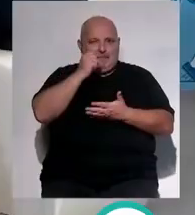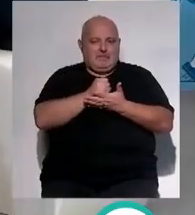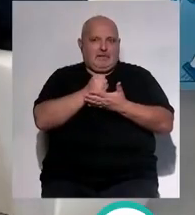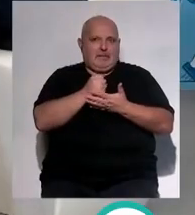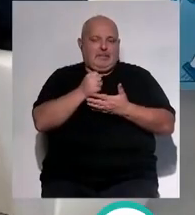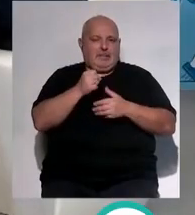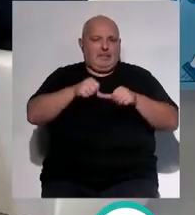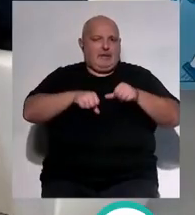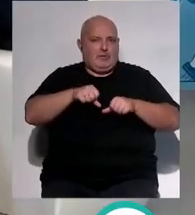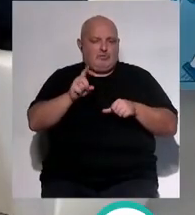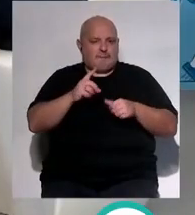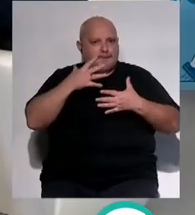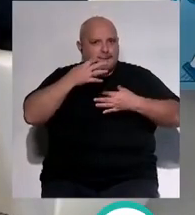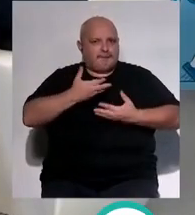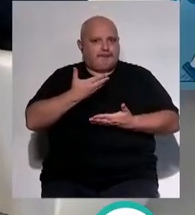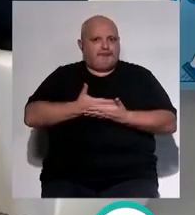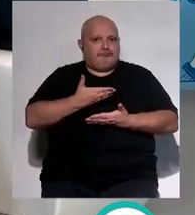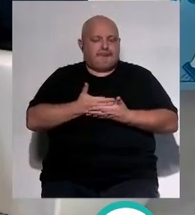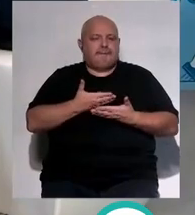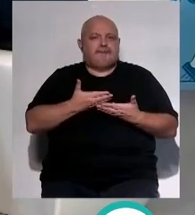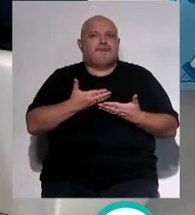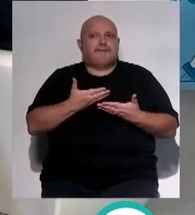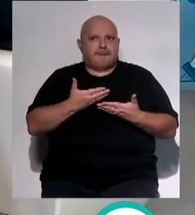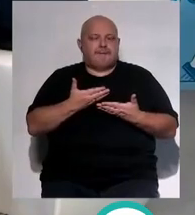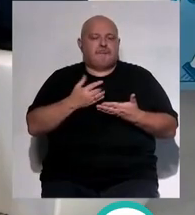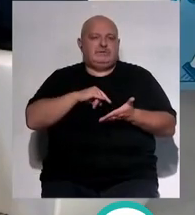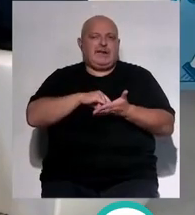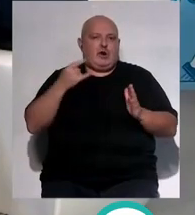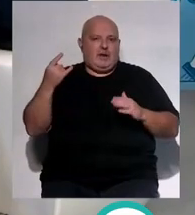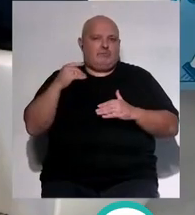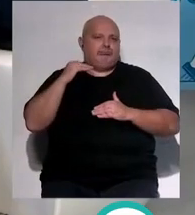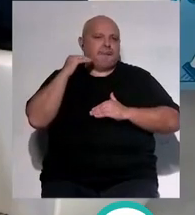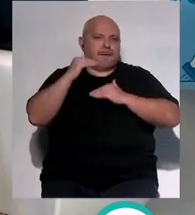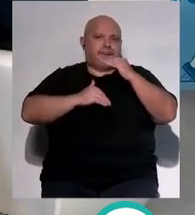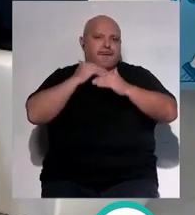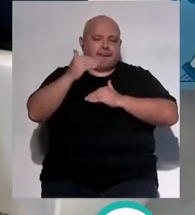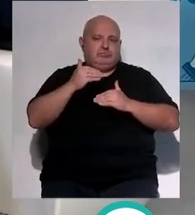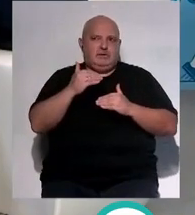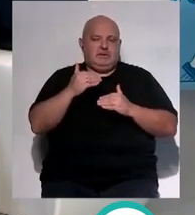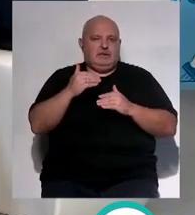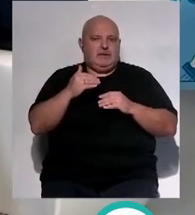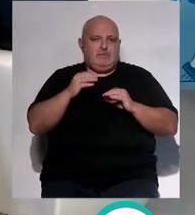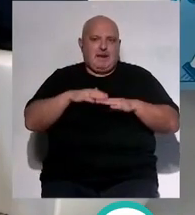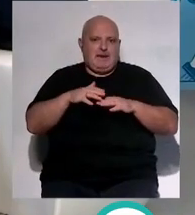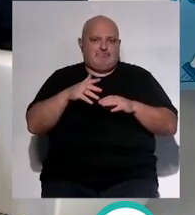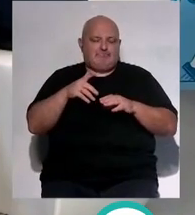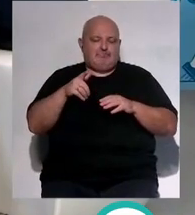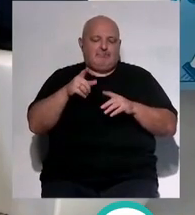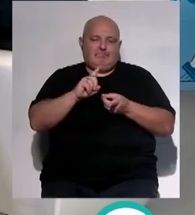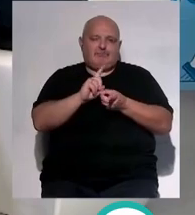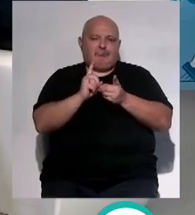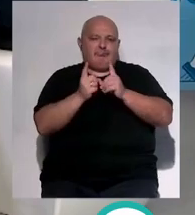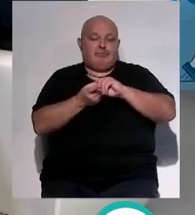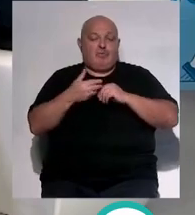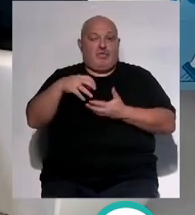los cirujanos se ha demostrado claramente que la cirugía robótica está aquí para quedarse y que los centros